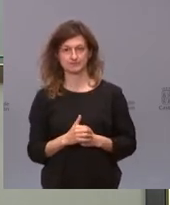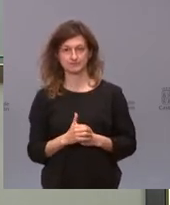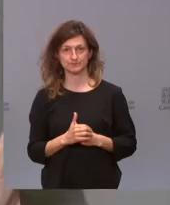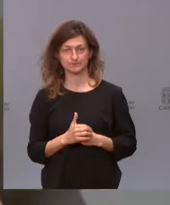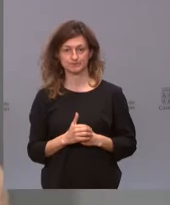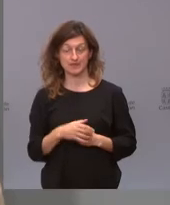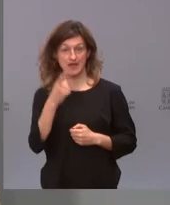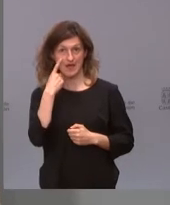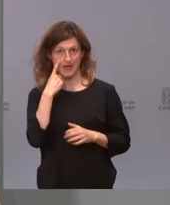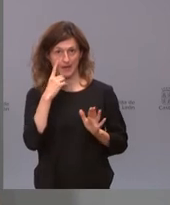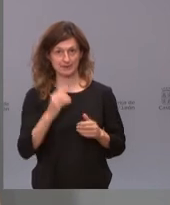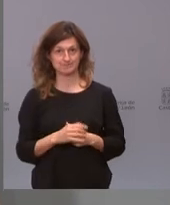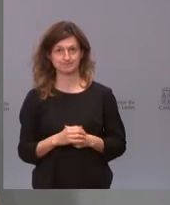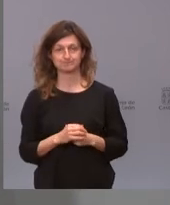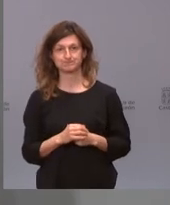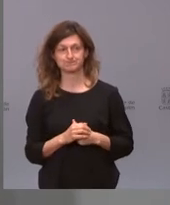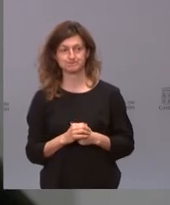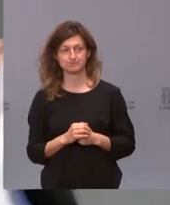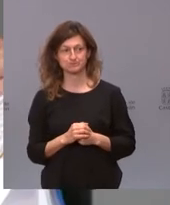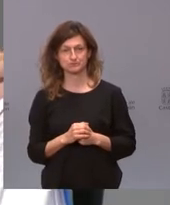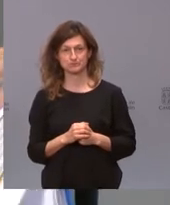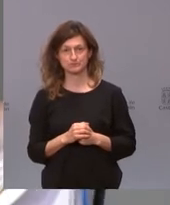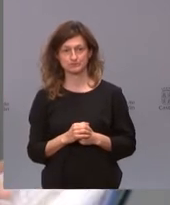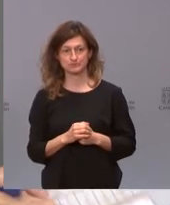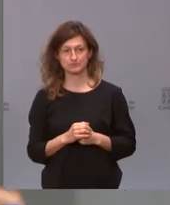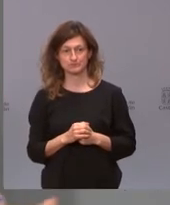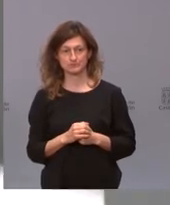A ver, tenemos una ficha.